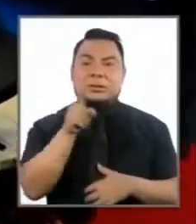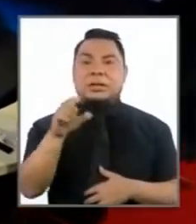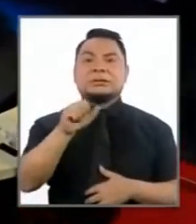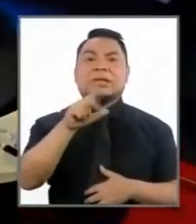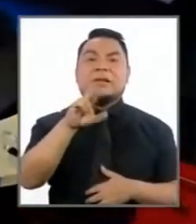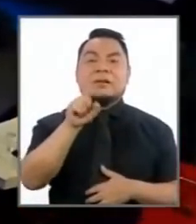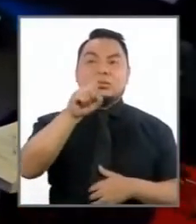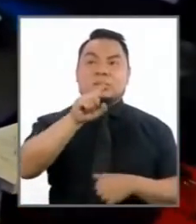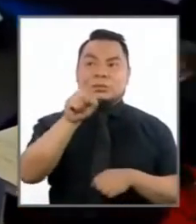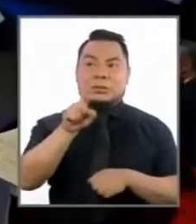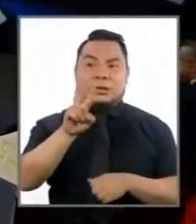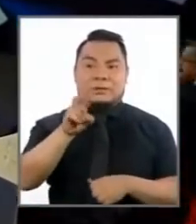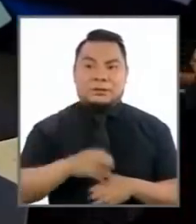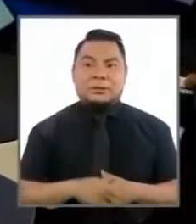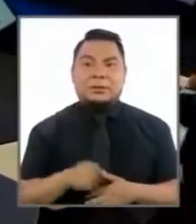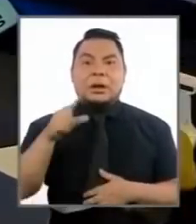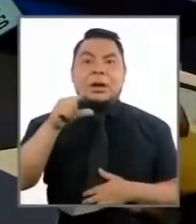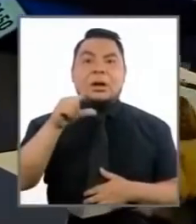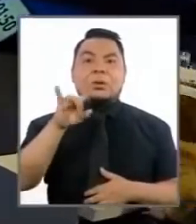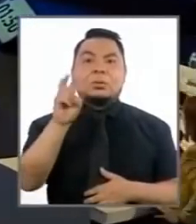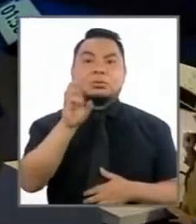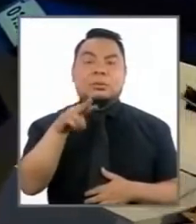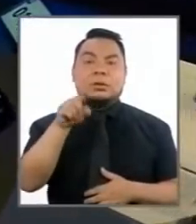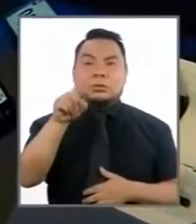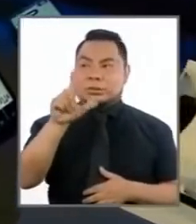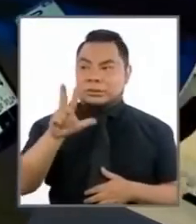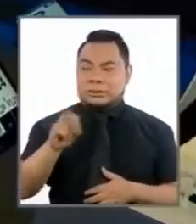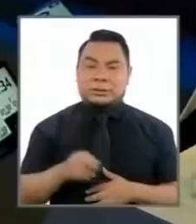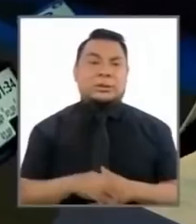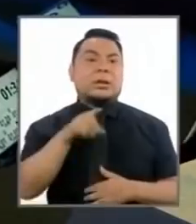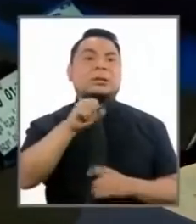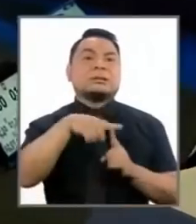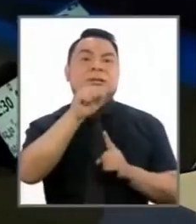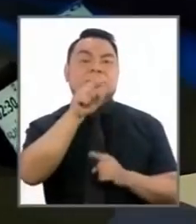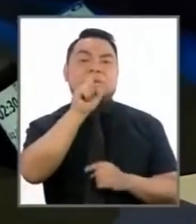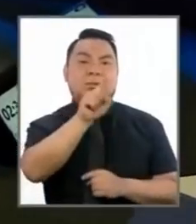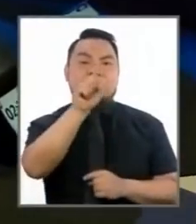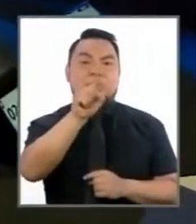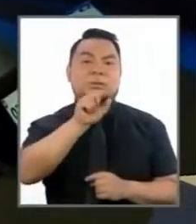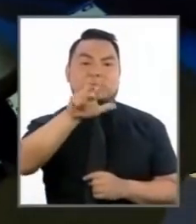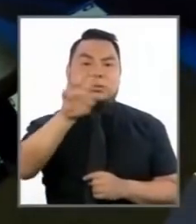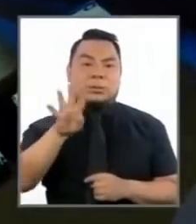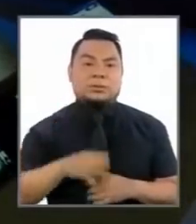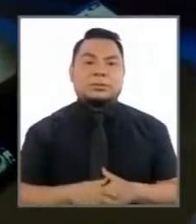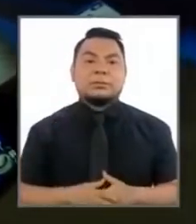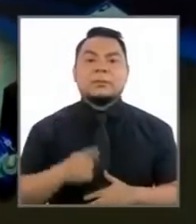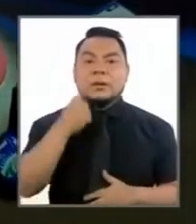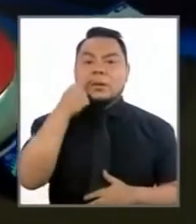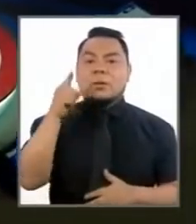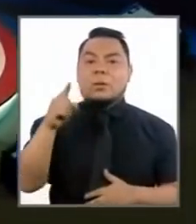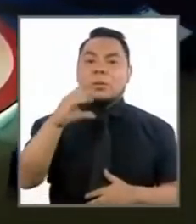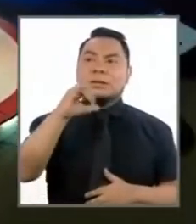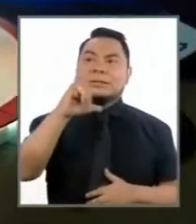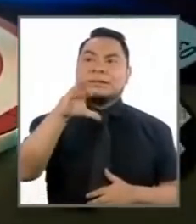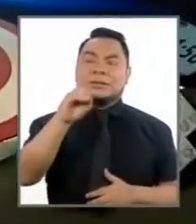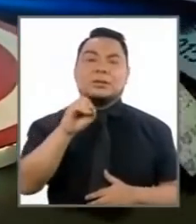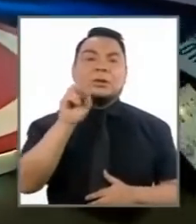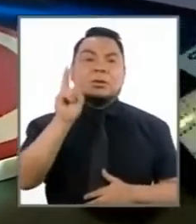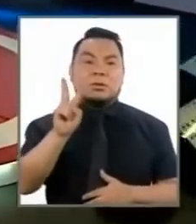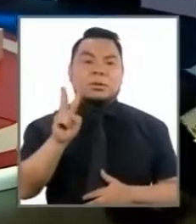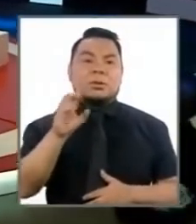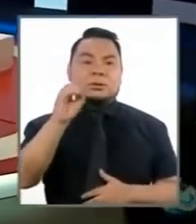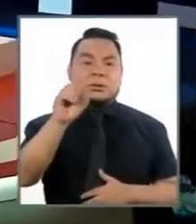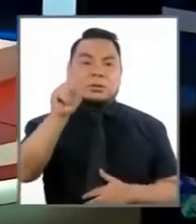señor Salaverri uno veinte, el señor Guzmán uno treinta, el señor Santos uno treinta y cuatro, el señor Ciro Galvez dos